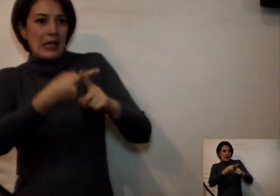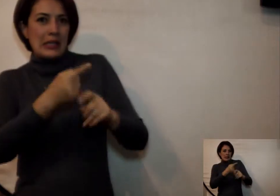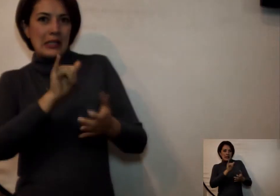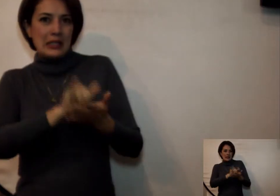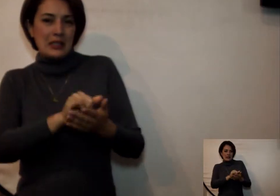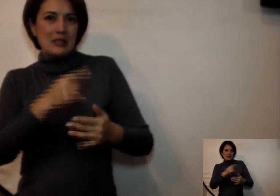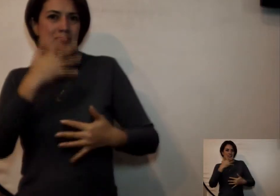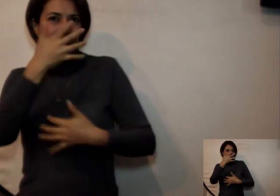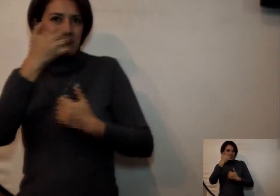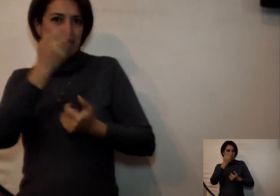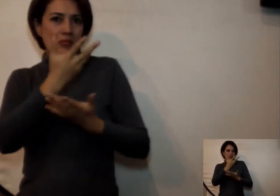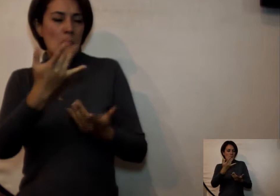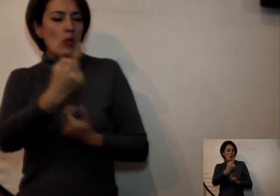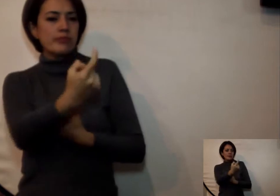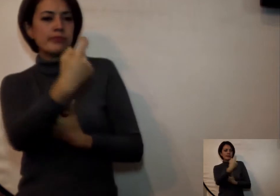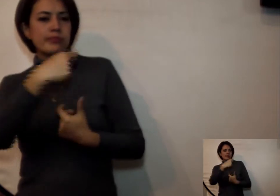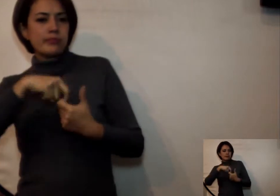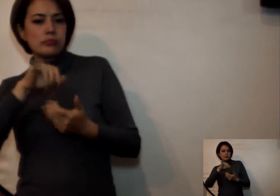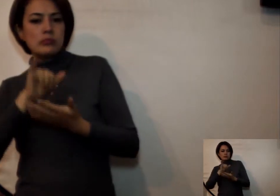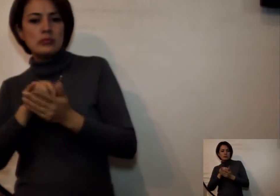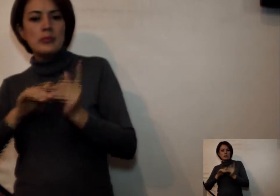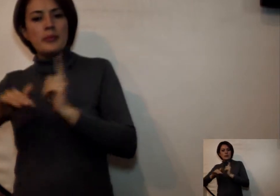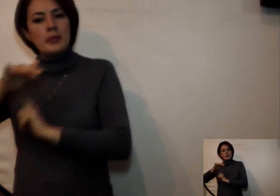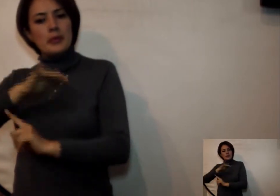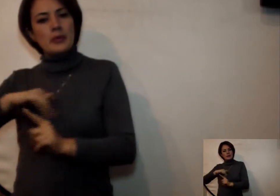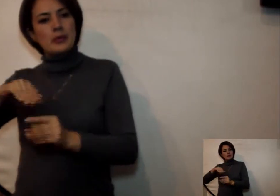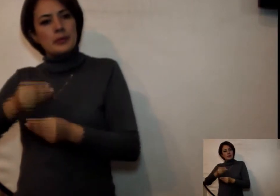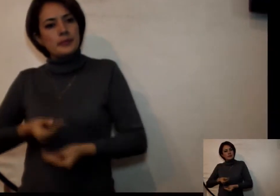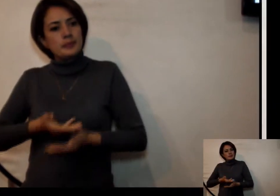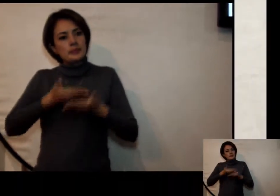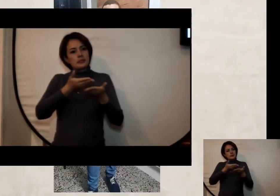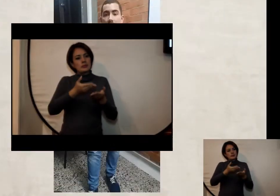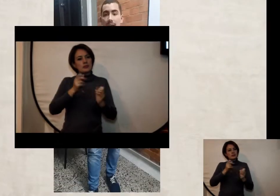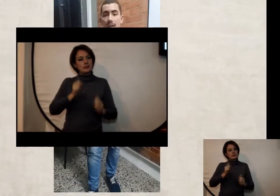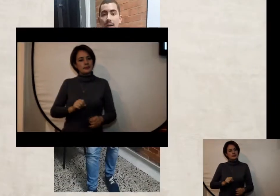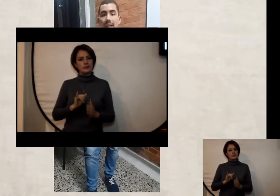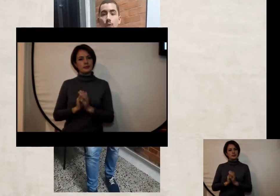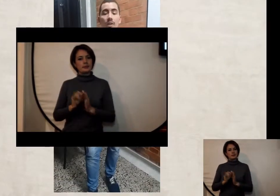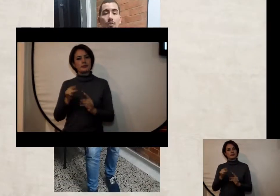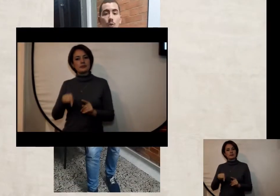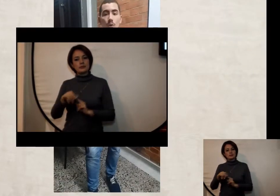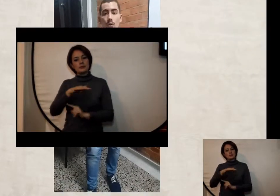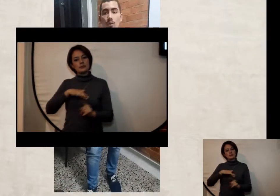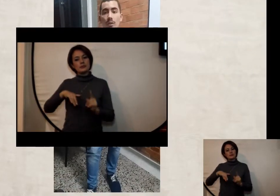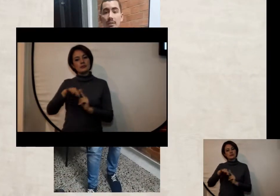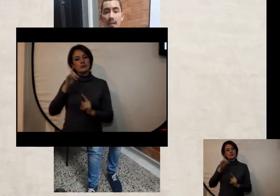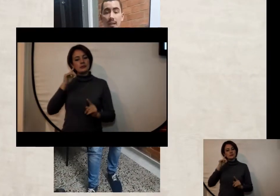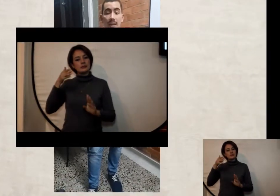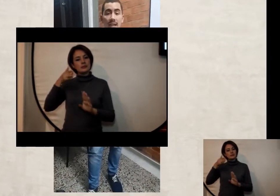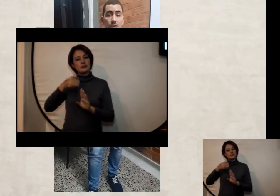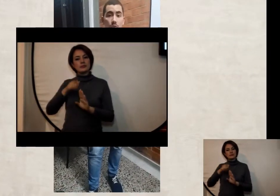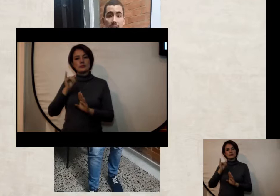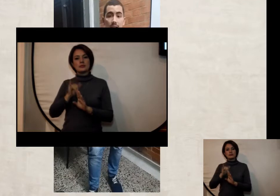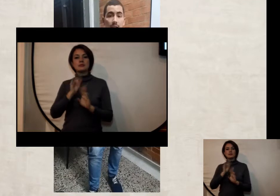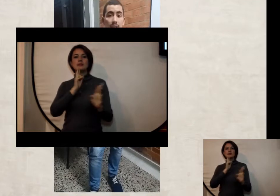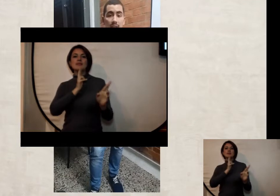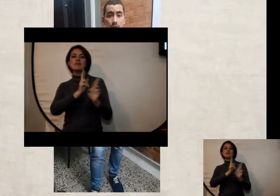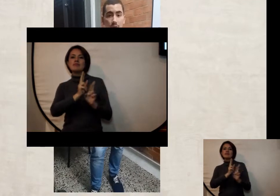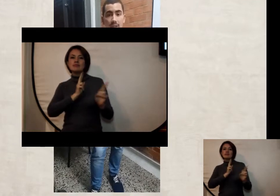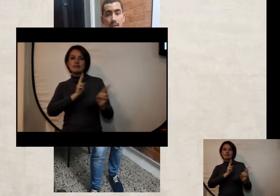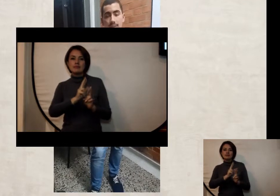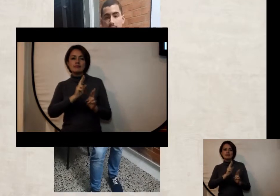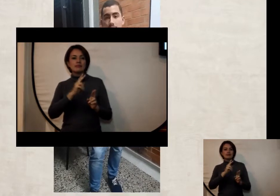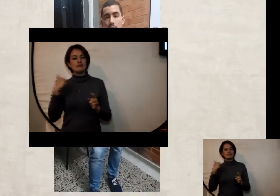colombiana en un ambiente como de la Universidad Militar que se maneja en un entorno de relaciones